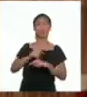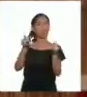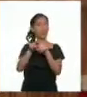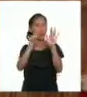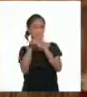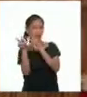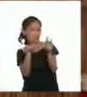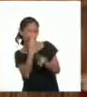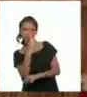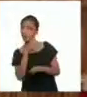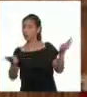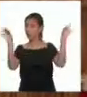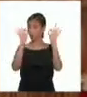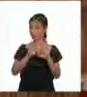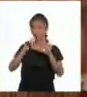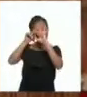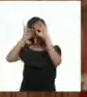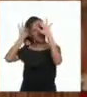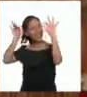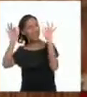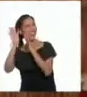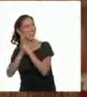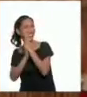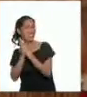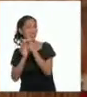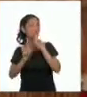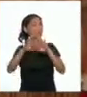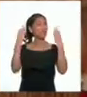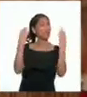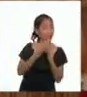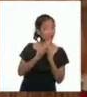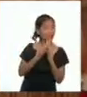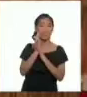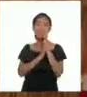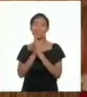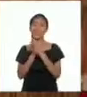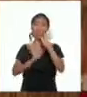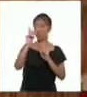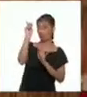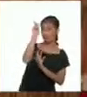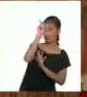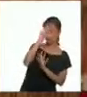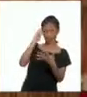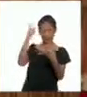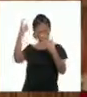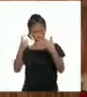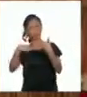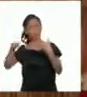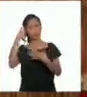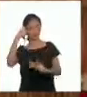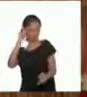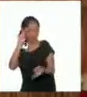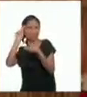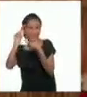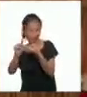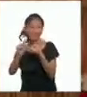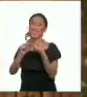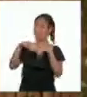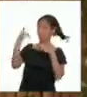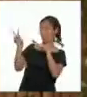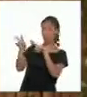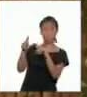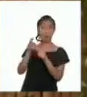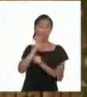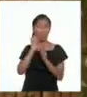mencionó la importancia de los sueños ya que algunos de sus familiares a pesar de las dificultades siguieron buscando hacerlos realidad